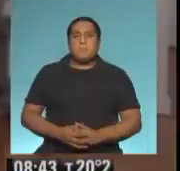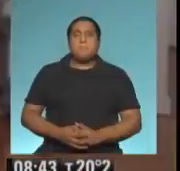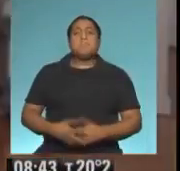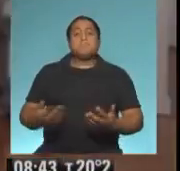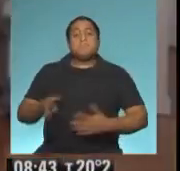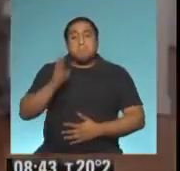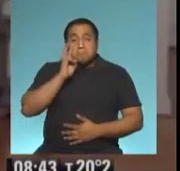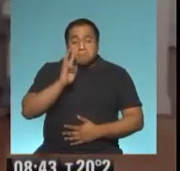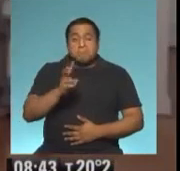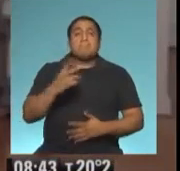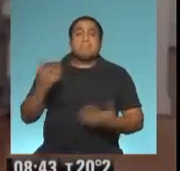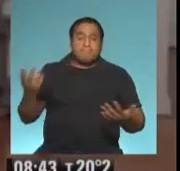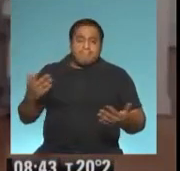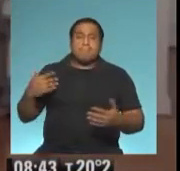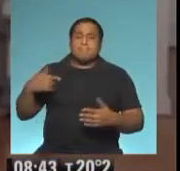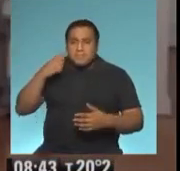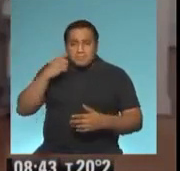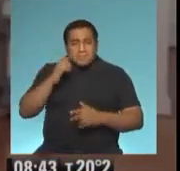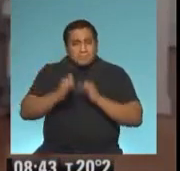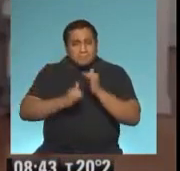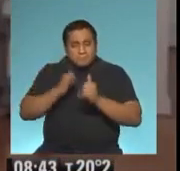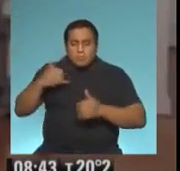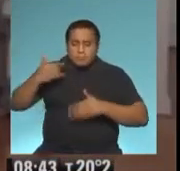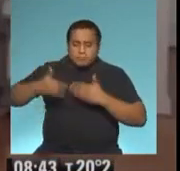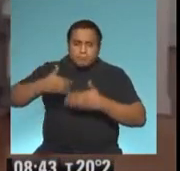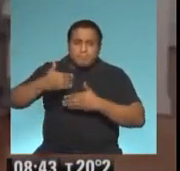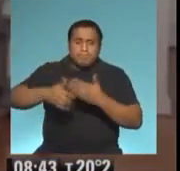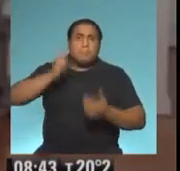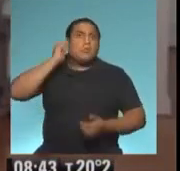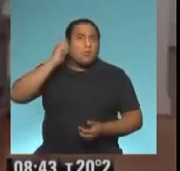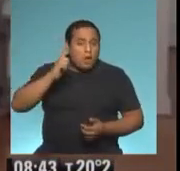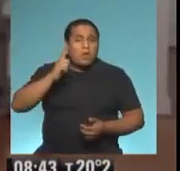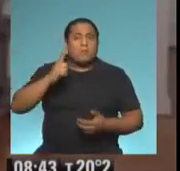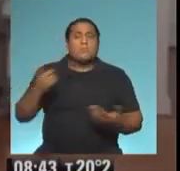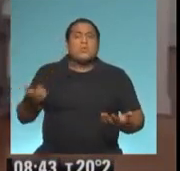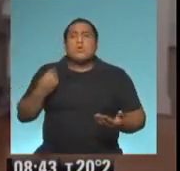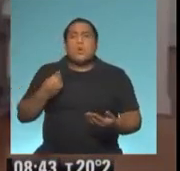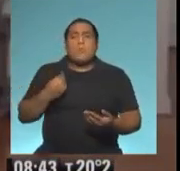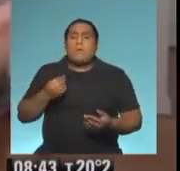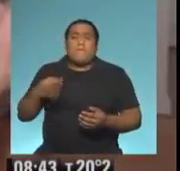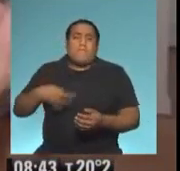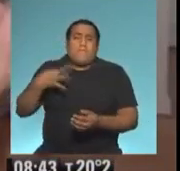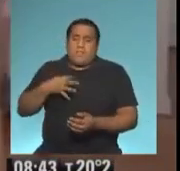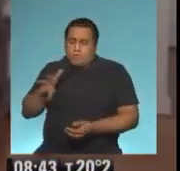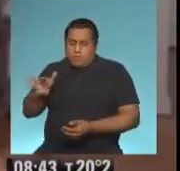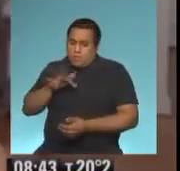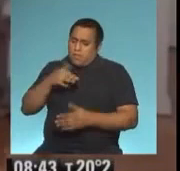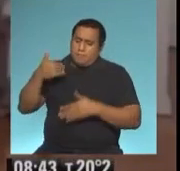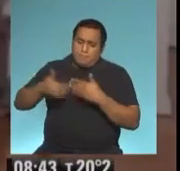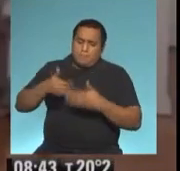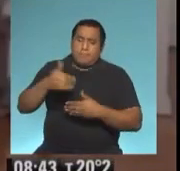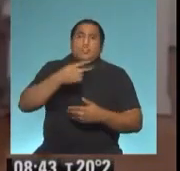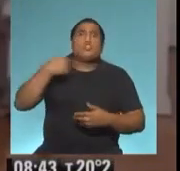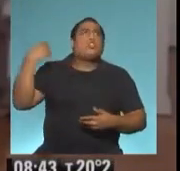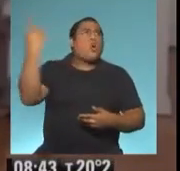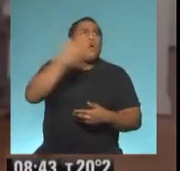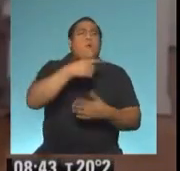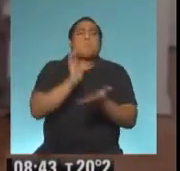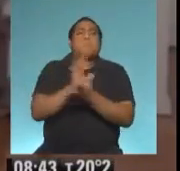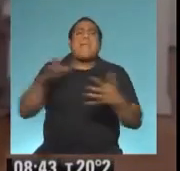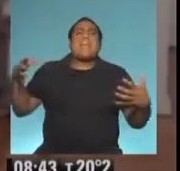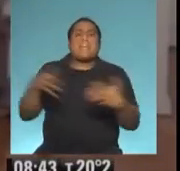Bueno, es lo que se construye, decía en este homenaje, en lo cotidiano, sin dudas. Y somos parte de un mismo equipo. Fernando